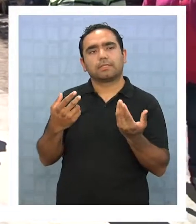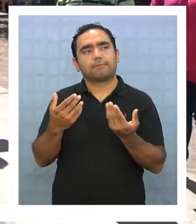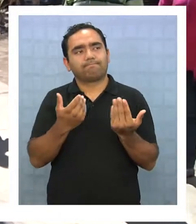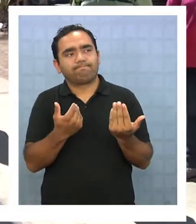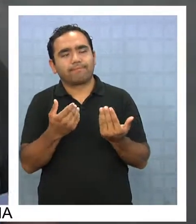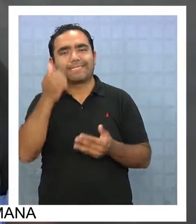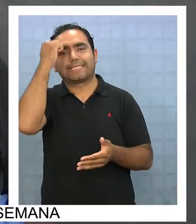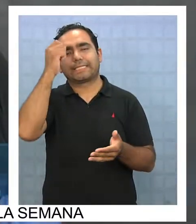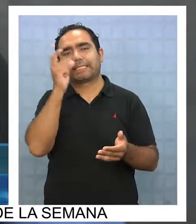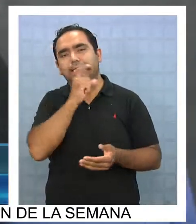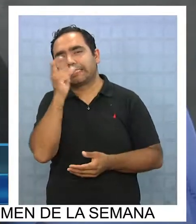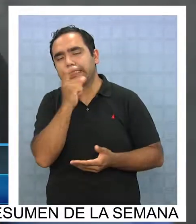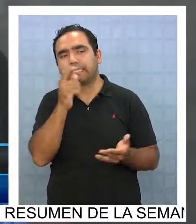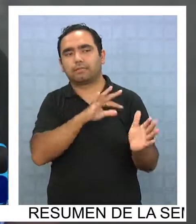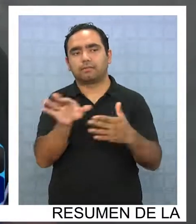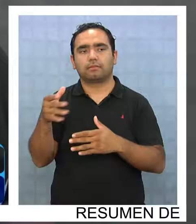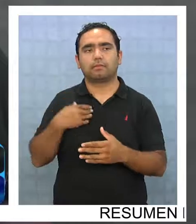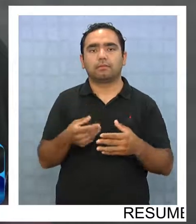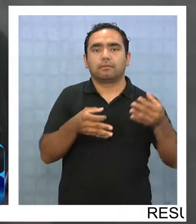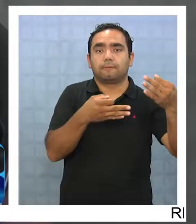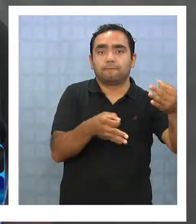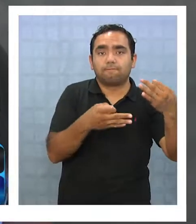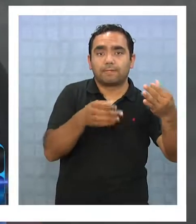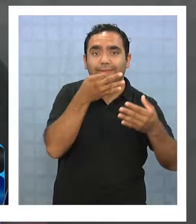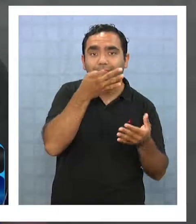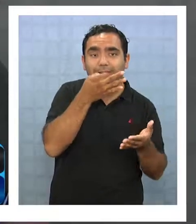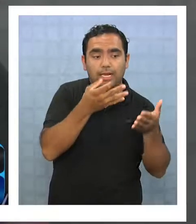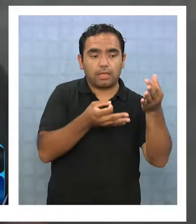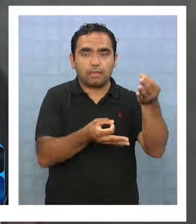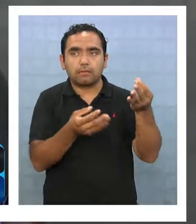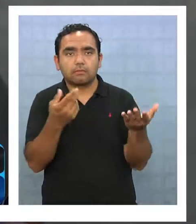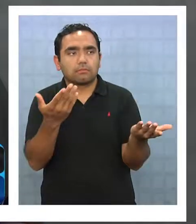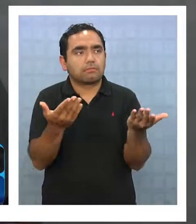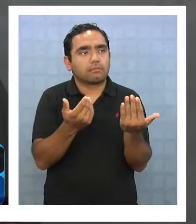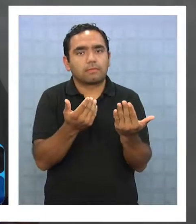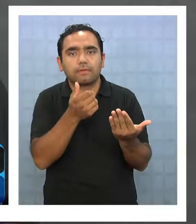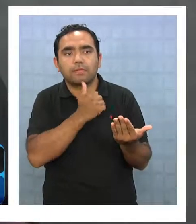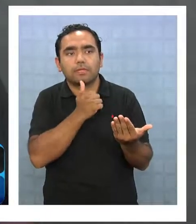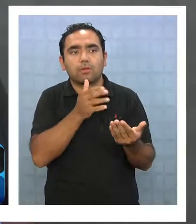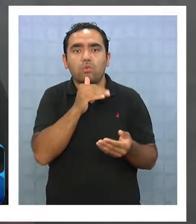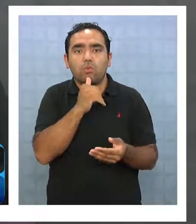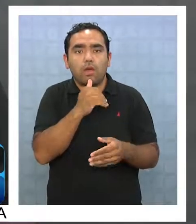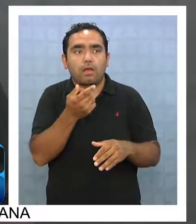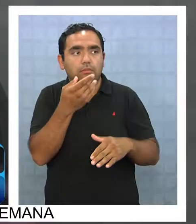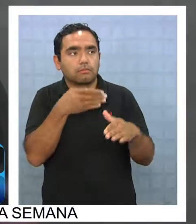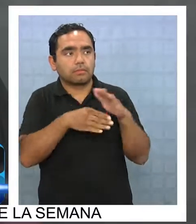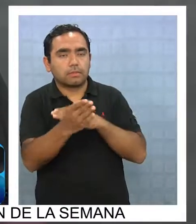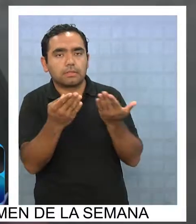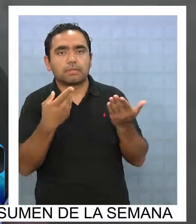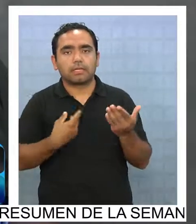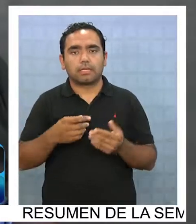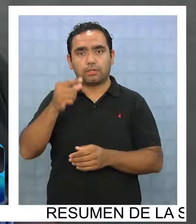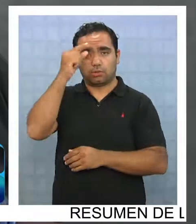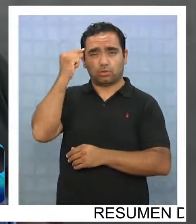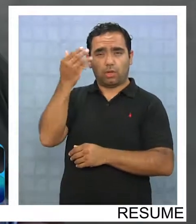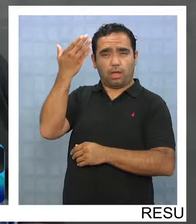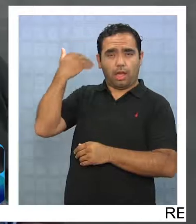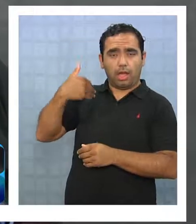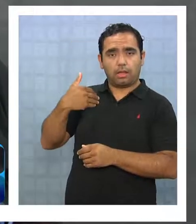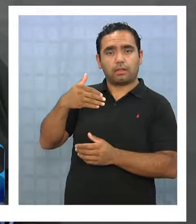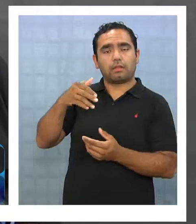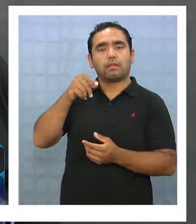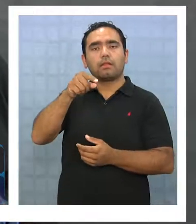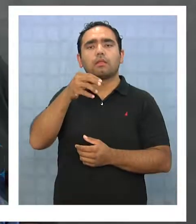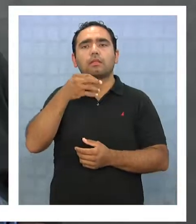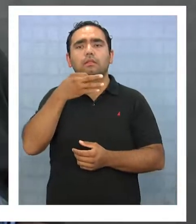La ficha de protección que la tengo presentada en el colegio y no atendieron. Y el Mauricio Soria dijo el viernes